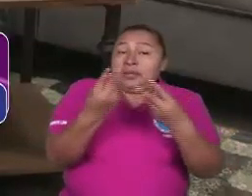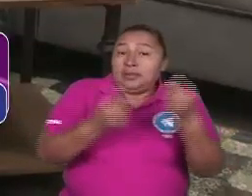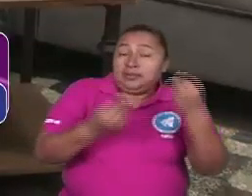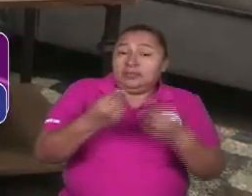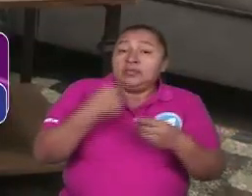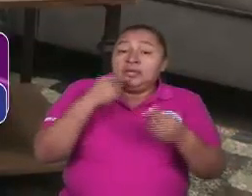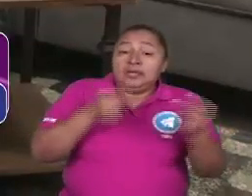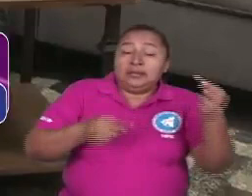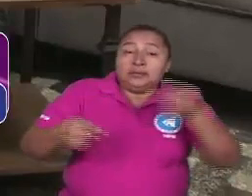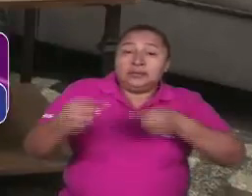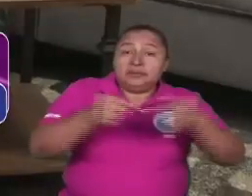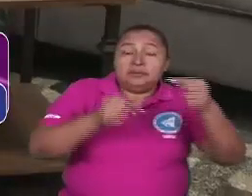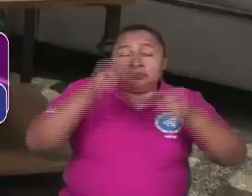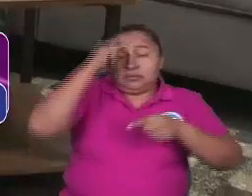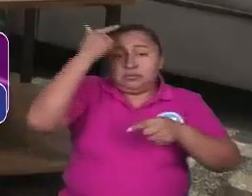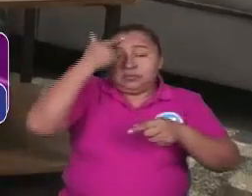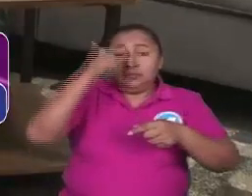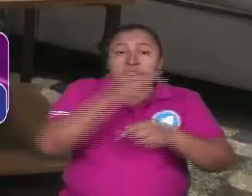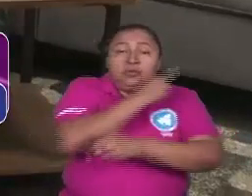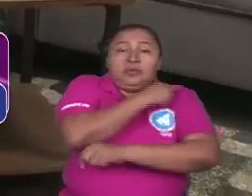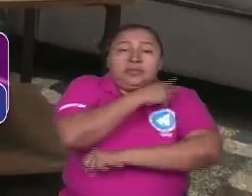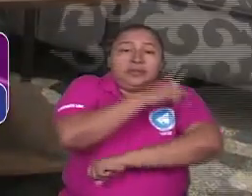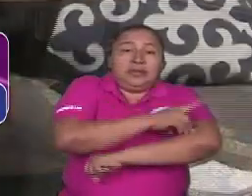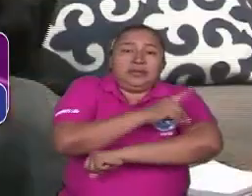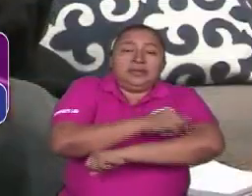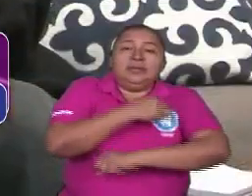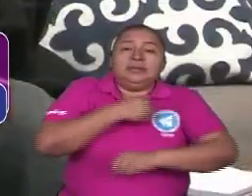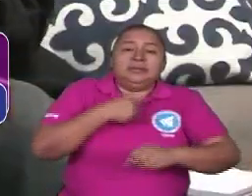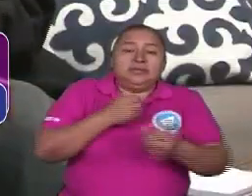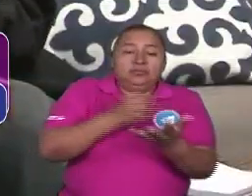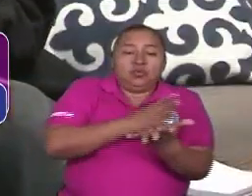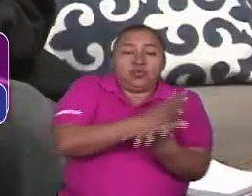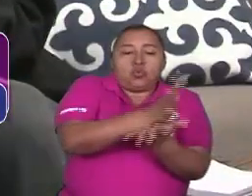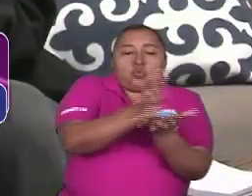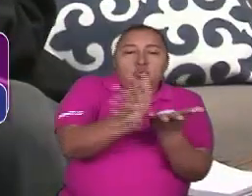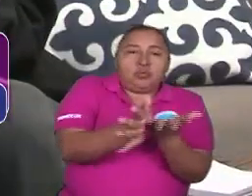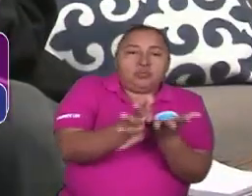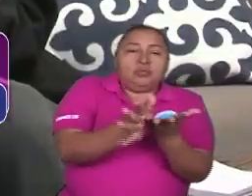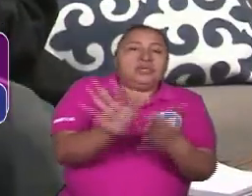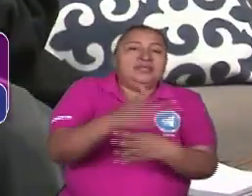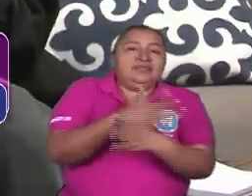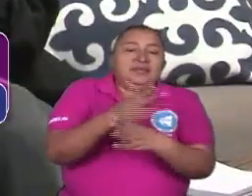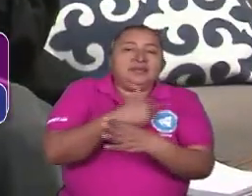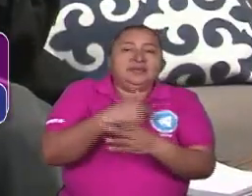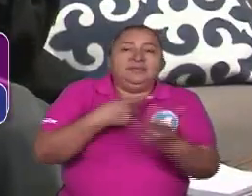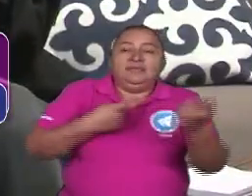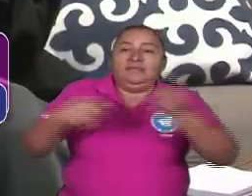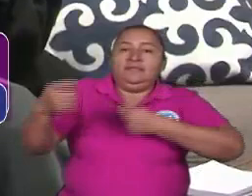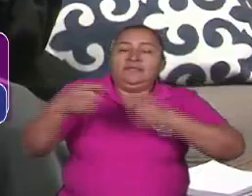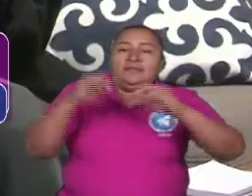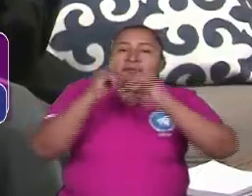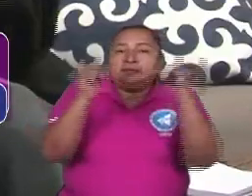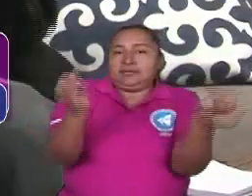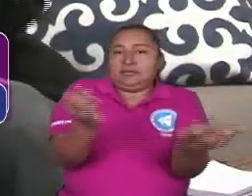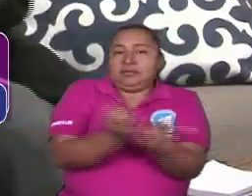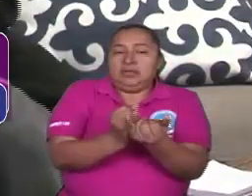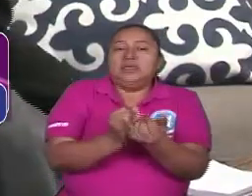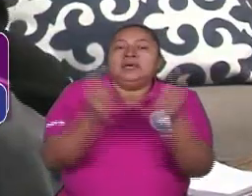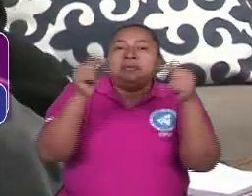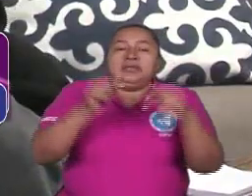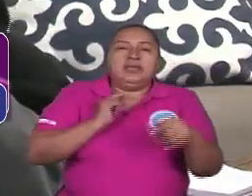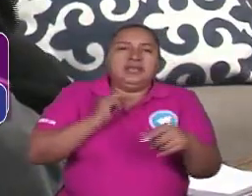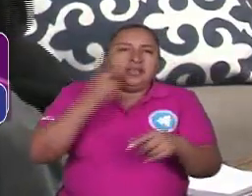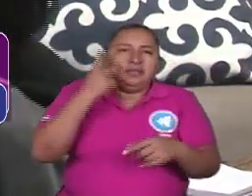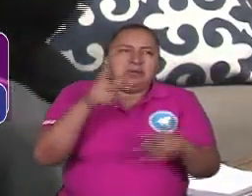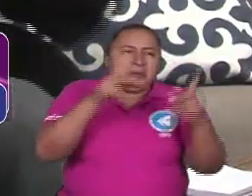la estrategia de la revolución y del gobierno del comandante Daniel ha sido diversificar ¿me entiendes? el comercio internacional y que tiene que ver